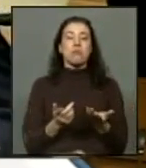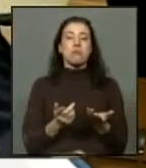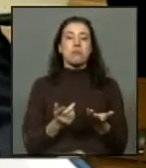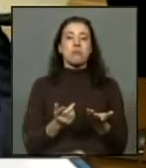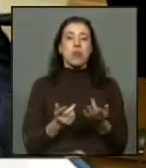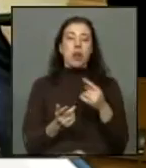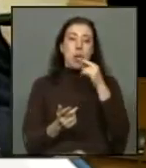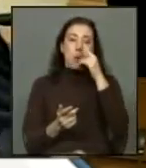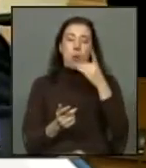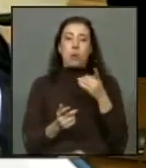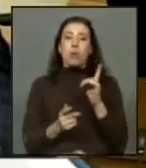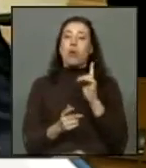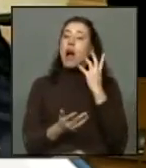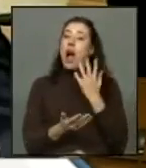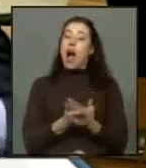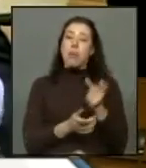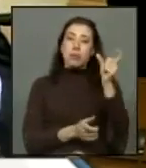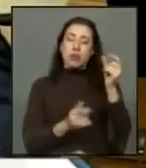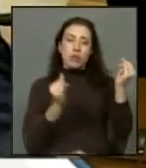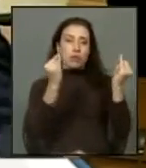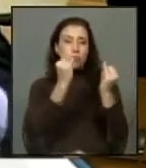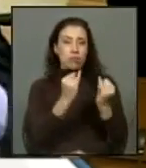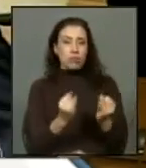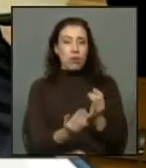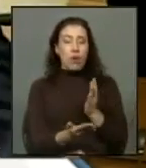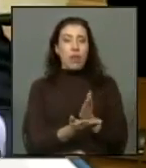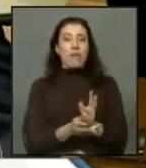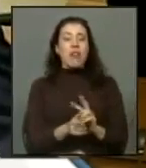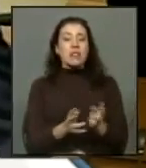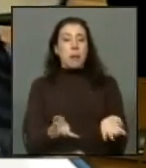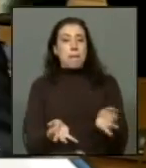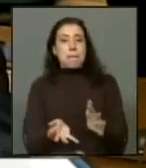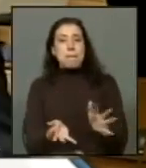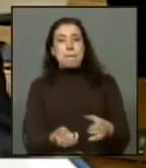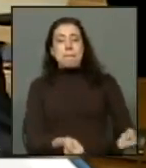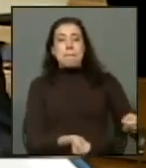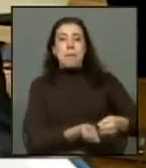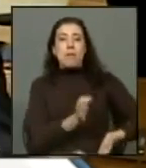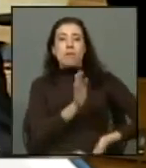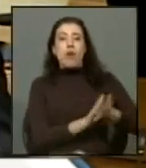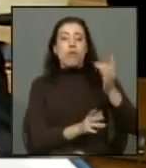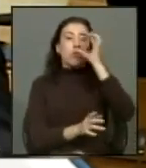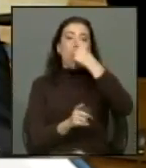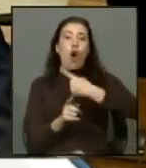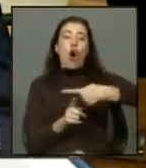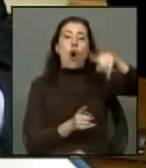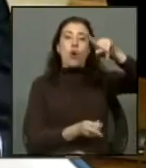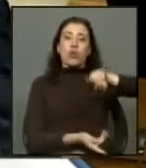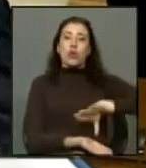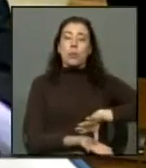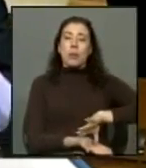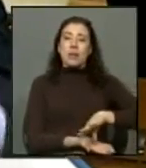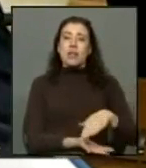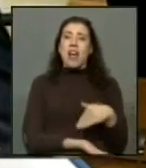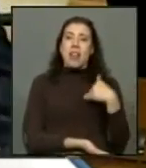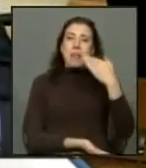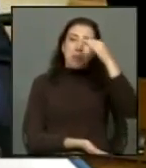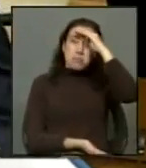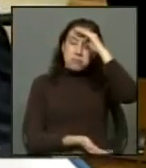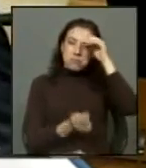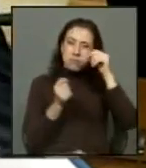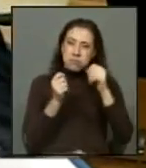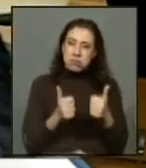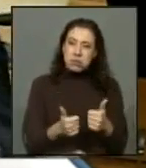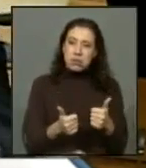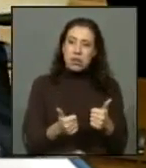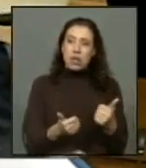Hay gente que tiene estas características y ha tenido que hacer su maleta e irse del país. O sea, después de especializarse, de